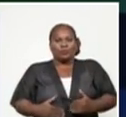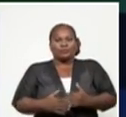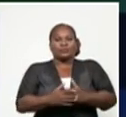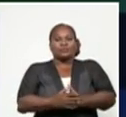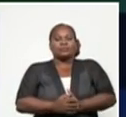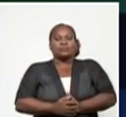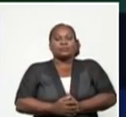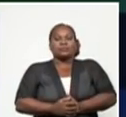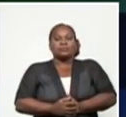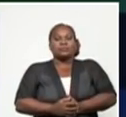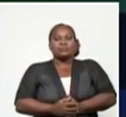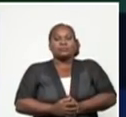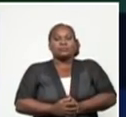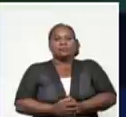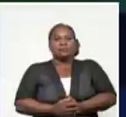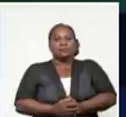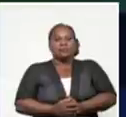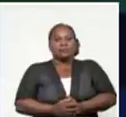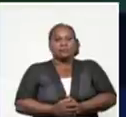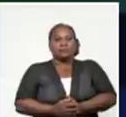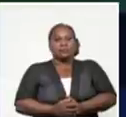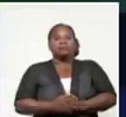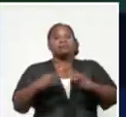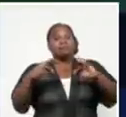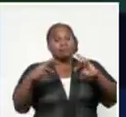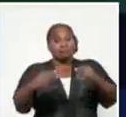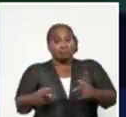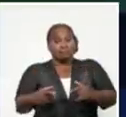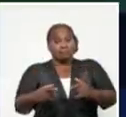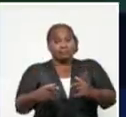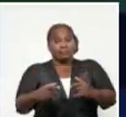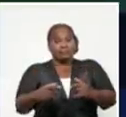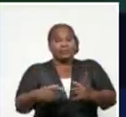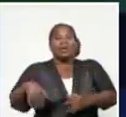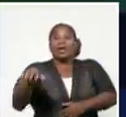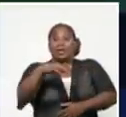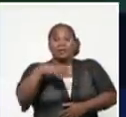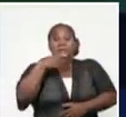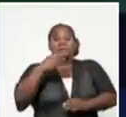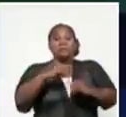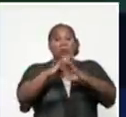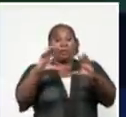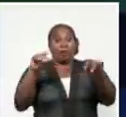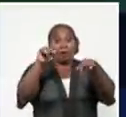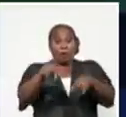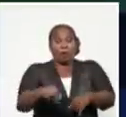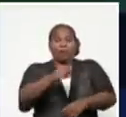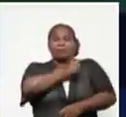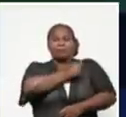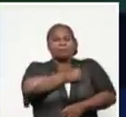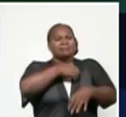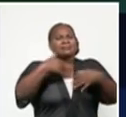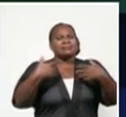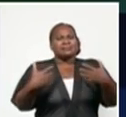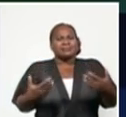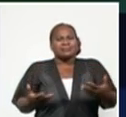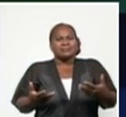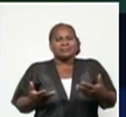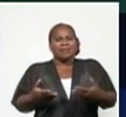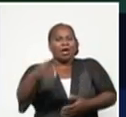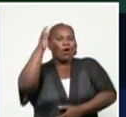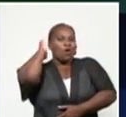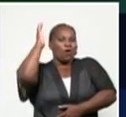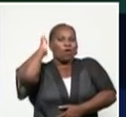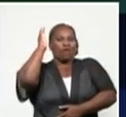lo rodean. Reiterarles a todos los buenos días. Hoy pretendemos desarrollar esta conferencia de